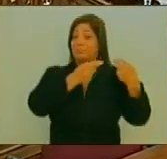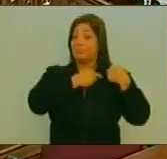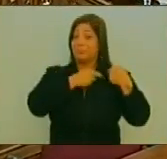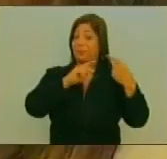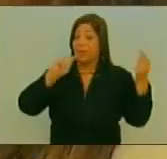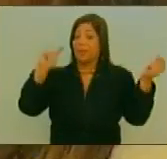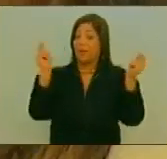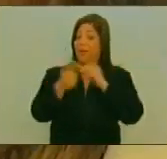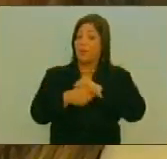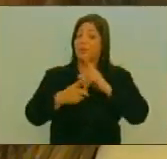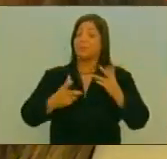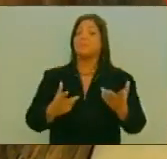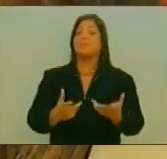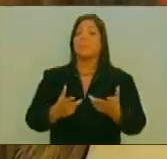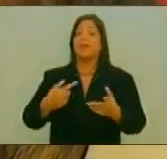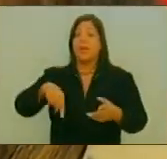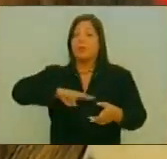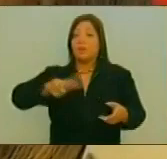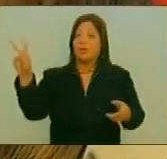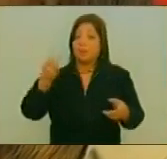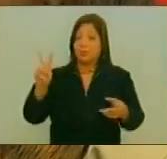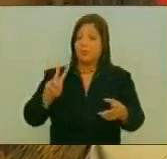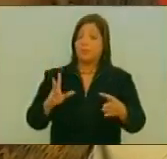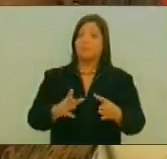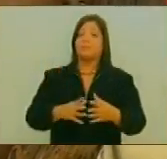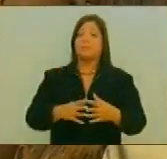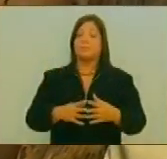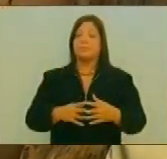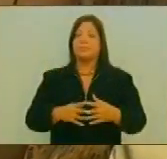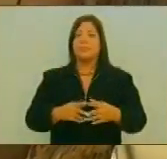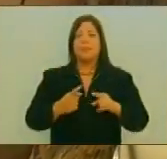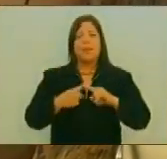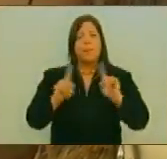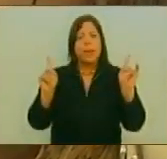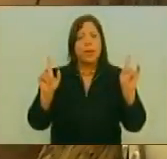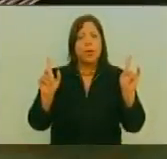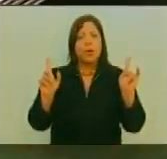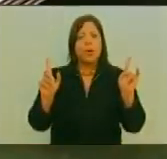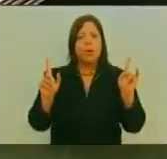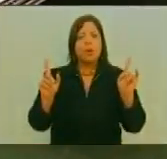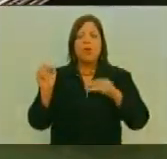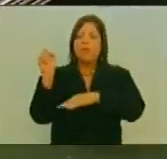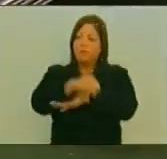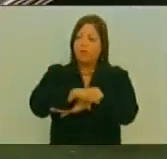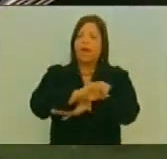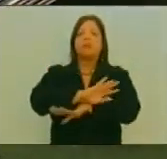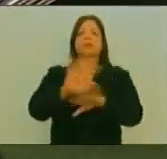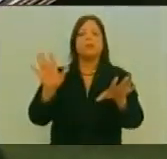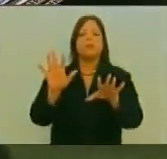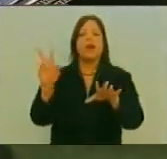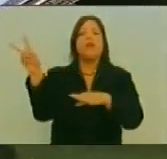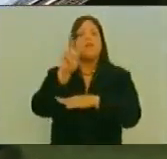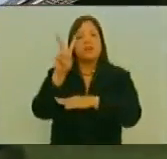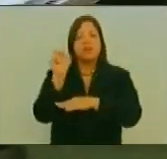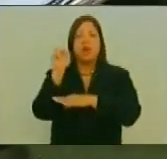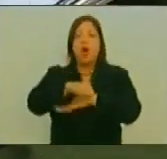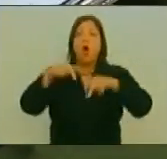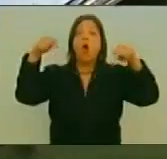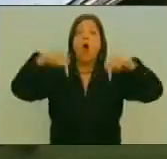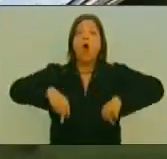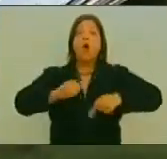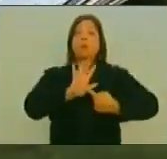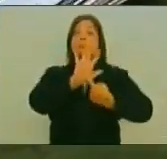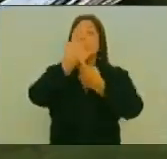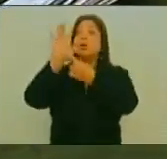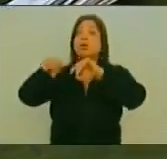De transformación En nuestro País Pero Han sido Derrotados Venezuela Hoy es ejemplo